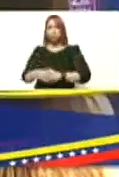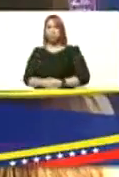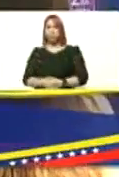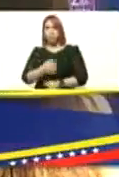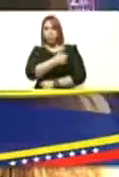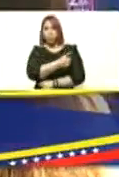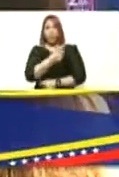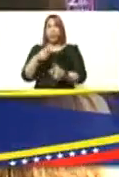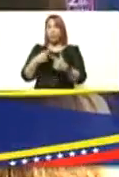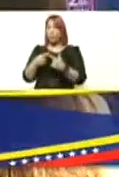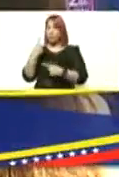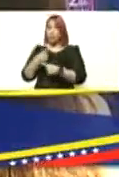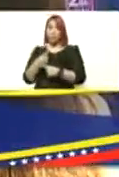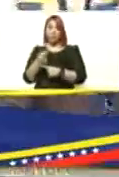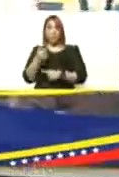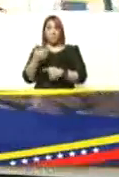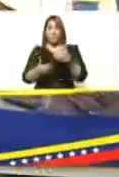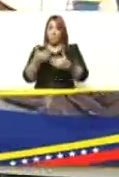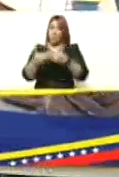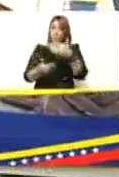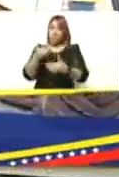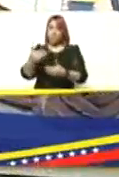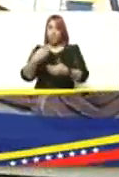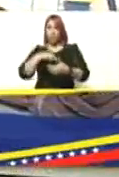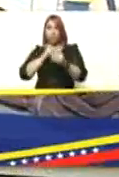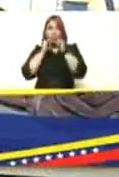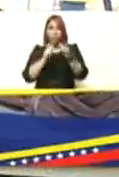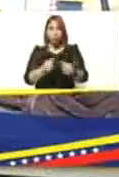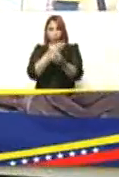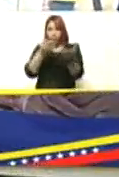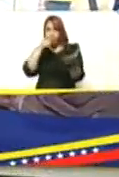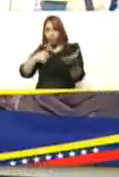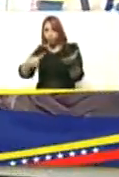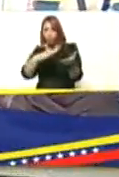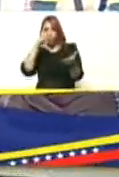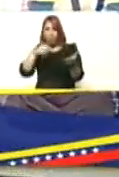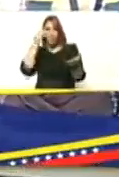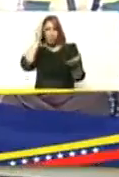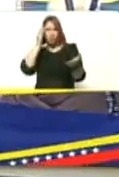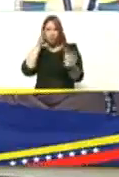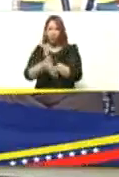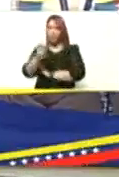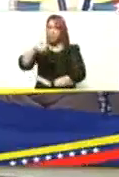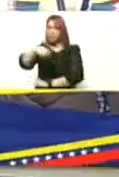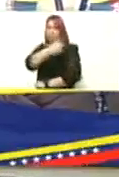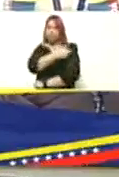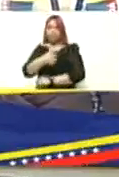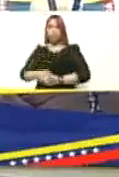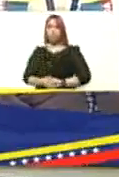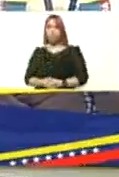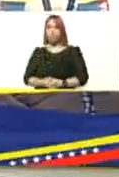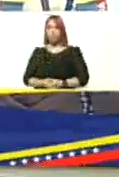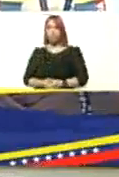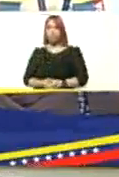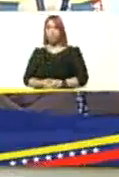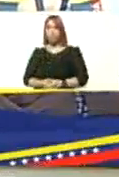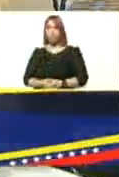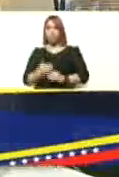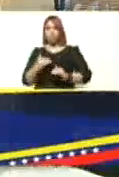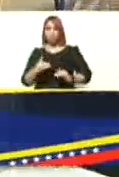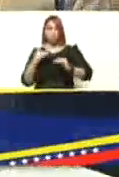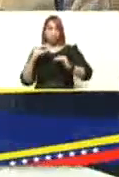vacunación así que hay poco a poco en la medida que vamos informando a la población conciencia de la necesidad de la vacunación y de abajo hacia arriba